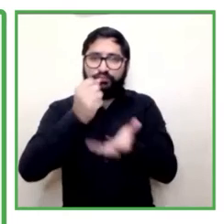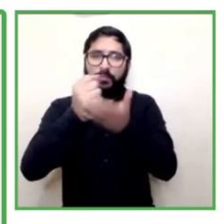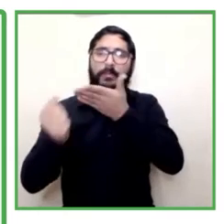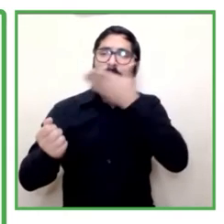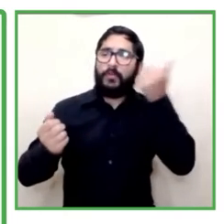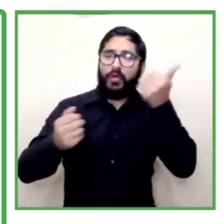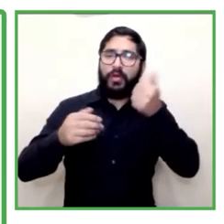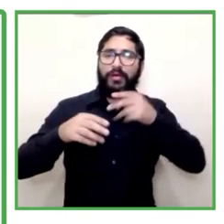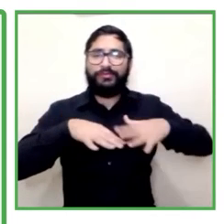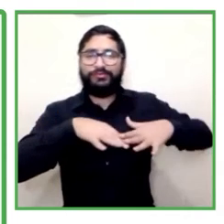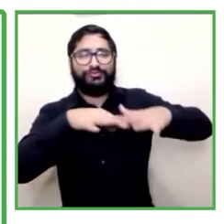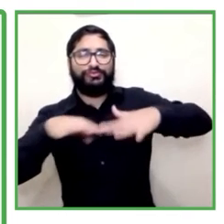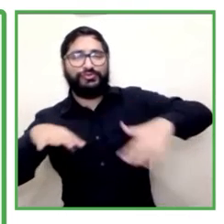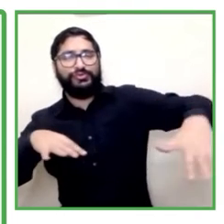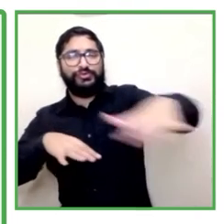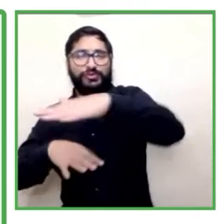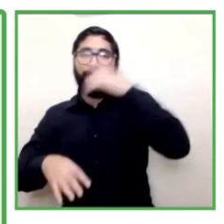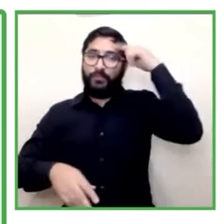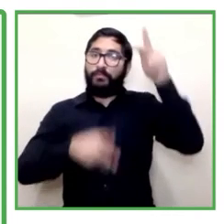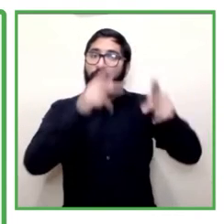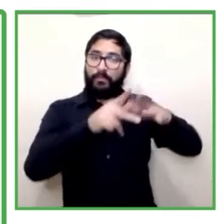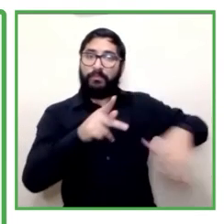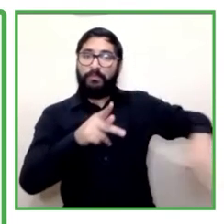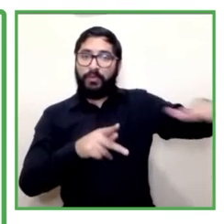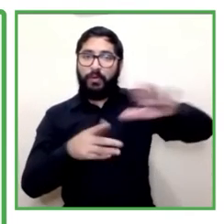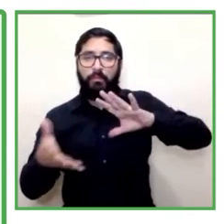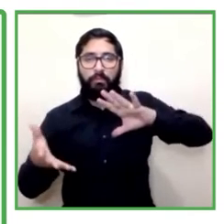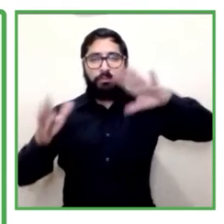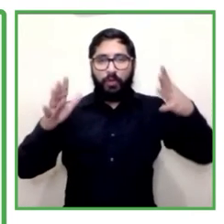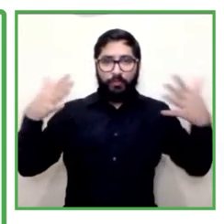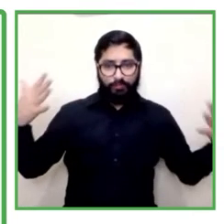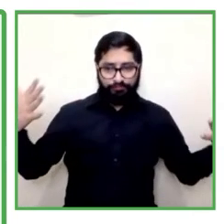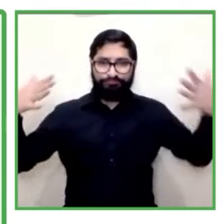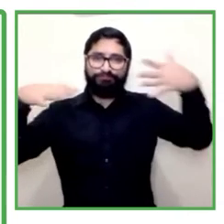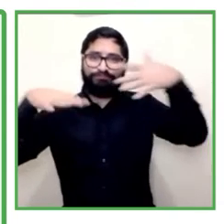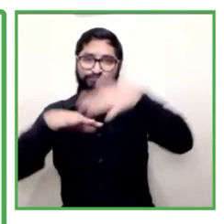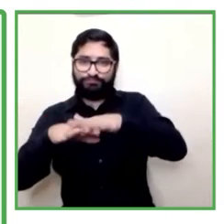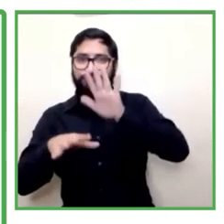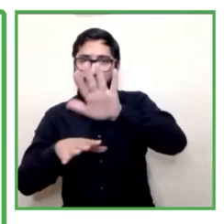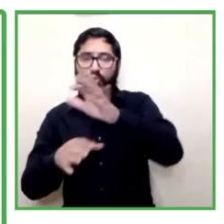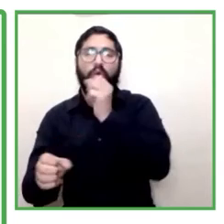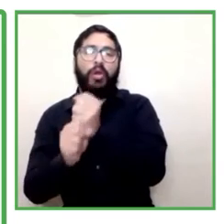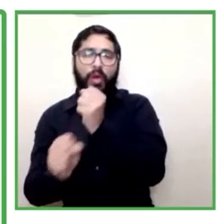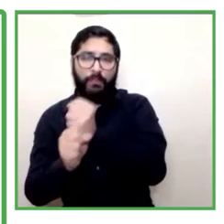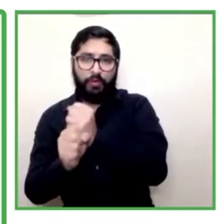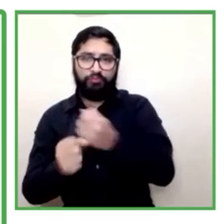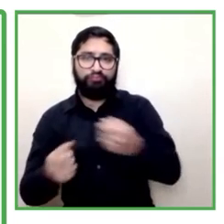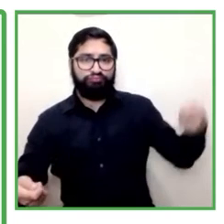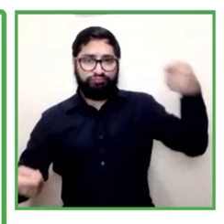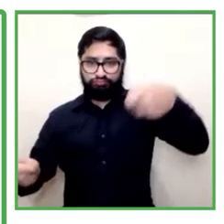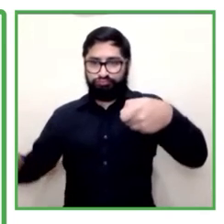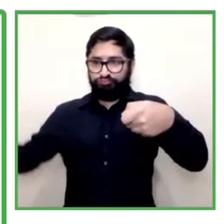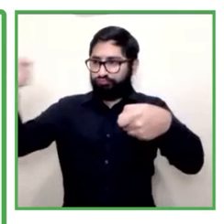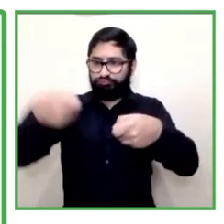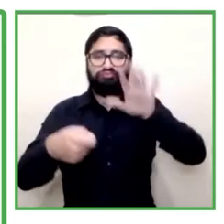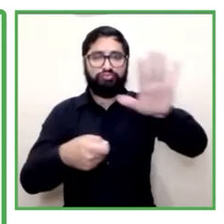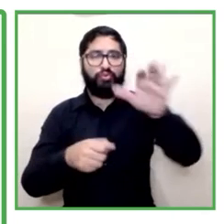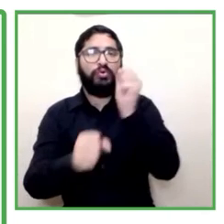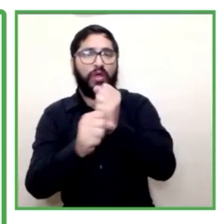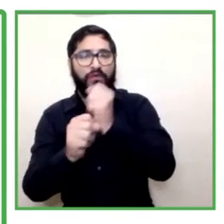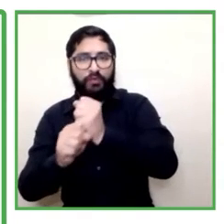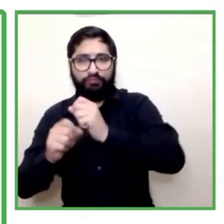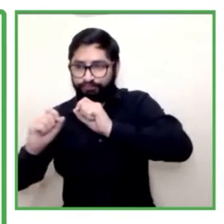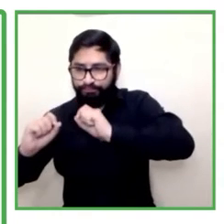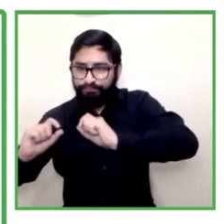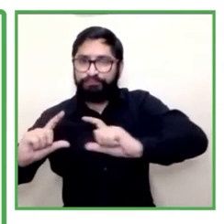aporte a la empleabilidad y al emprendimiento. Dos grandes campos de acción nos distinguen nuestro quehacer, uno está enfocado hacia la formación